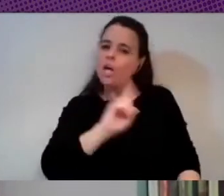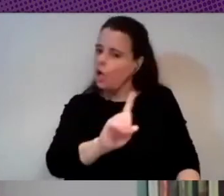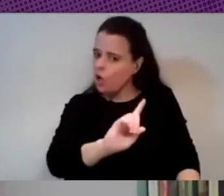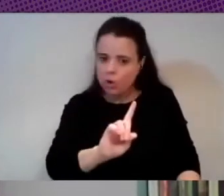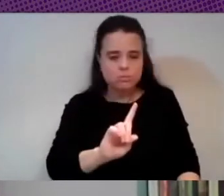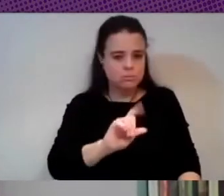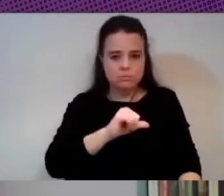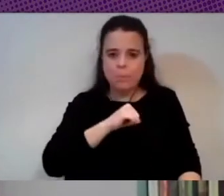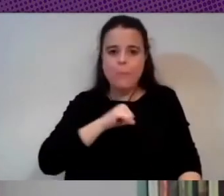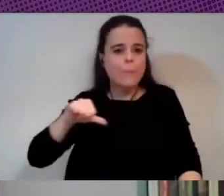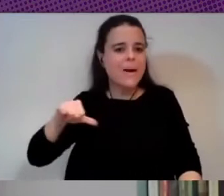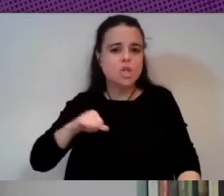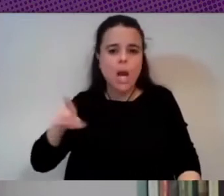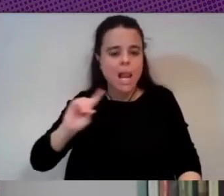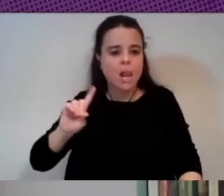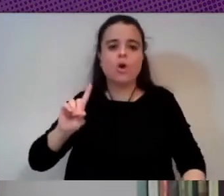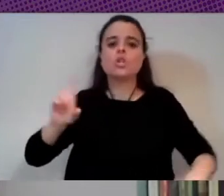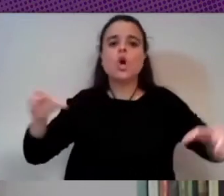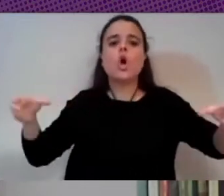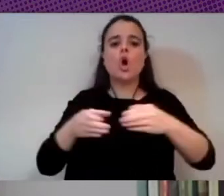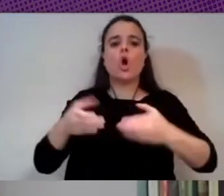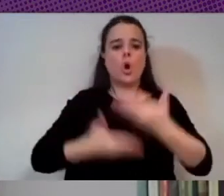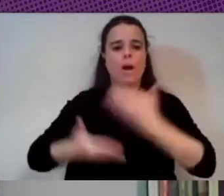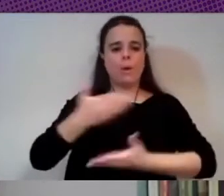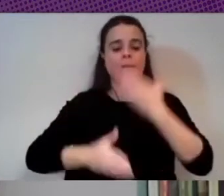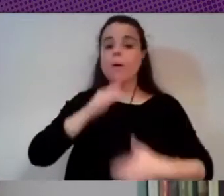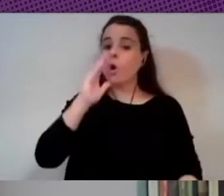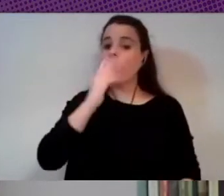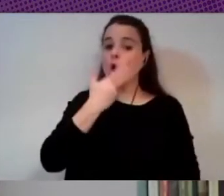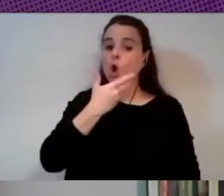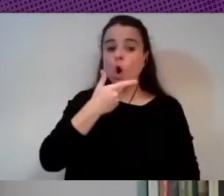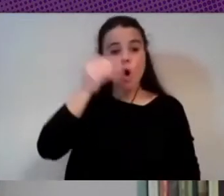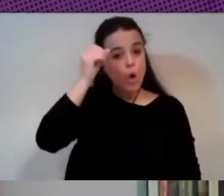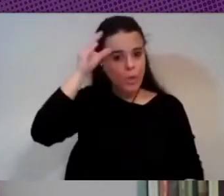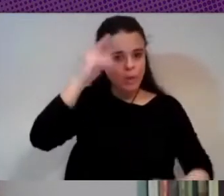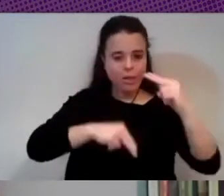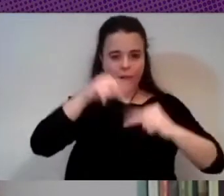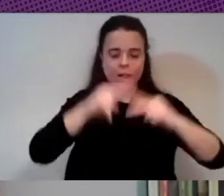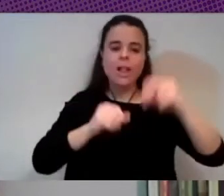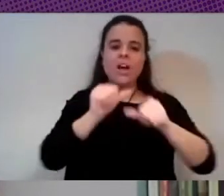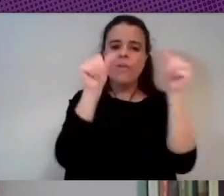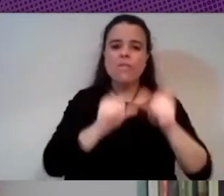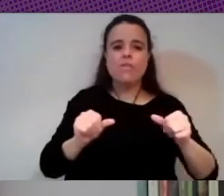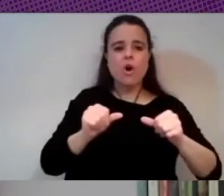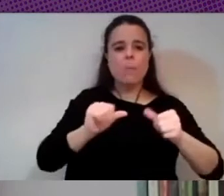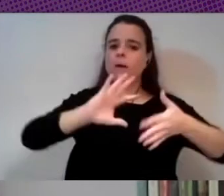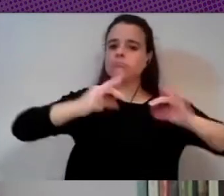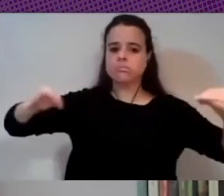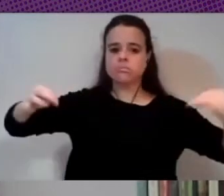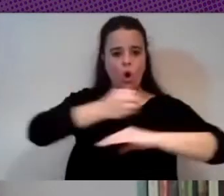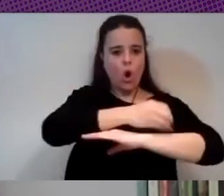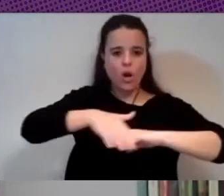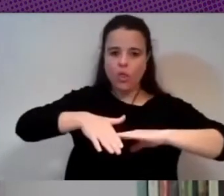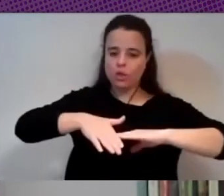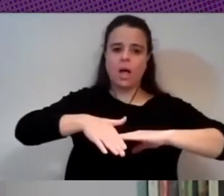porque el conocimiento se construye de manera horizontal y valorando todos los saberes y las experiencias